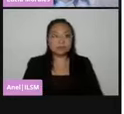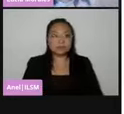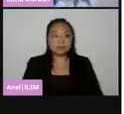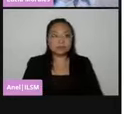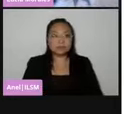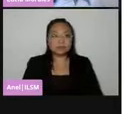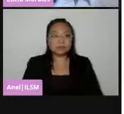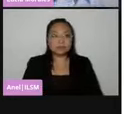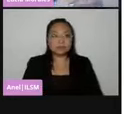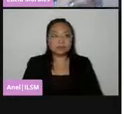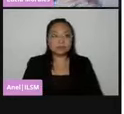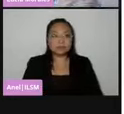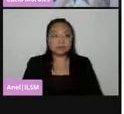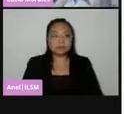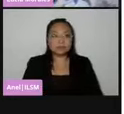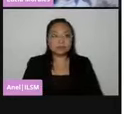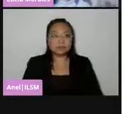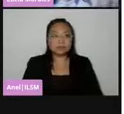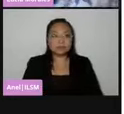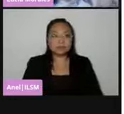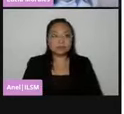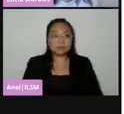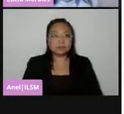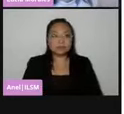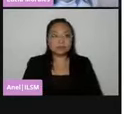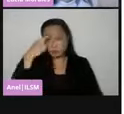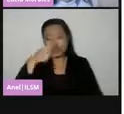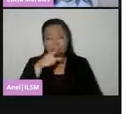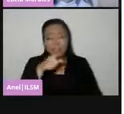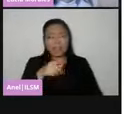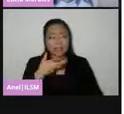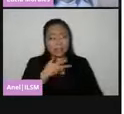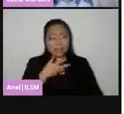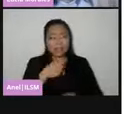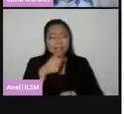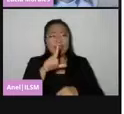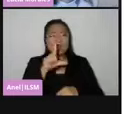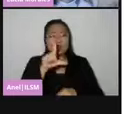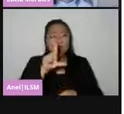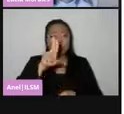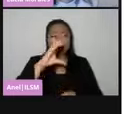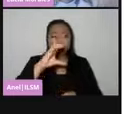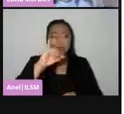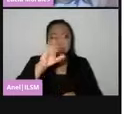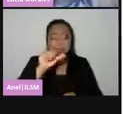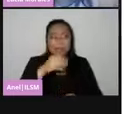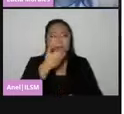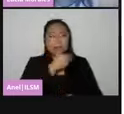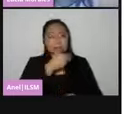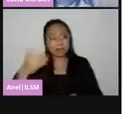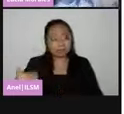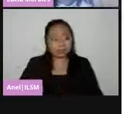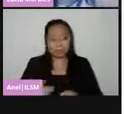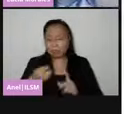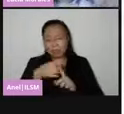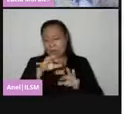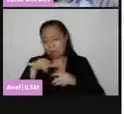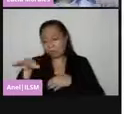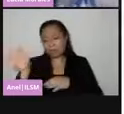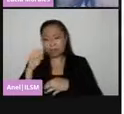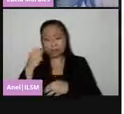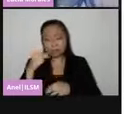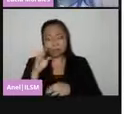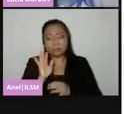Ahora bien, recuerdan que dije, Lucía Morales, presidenta de la casilla, ya se me olvidó qué número dije, pero bueno,